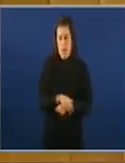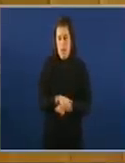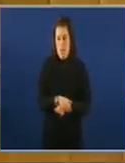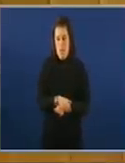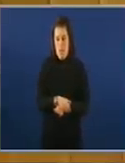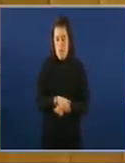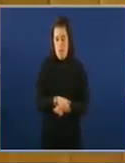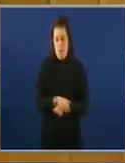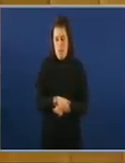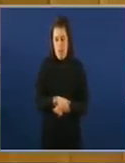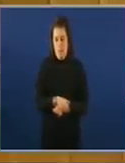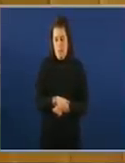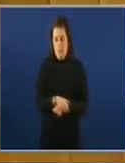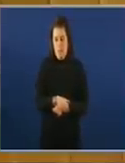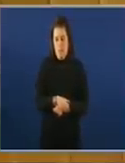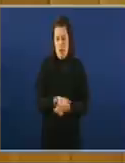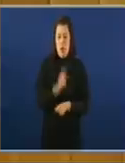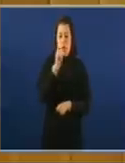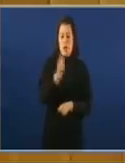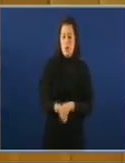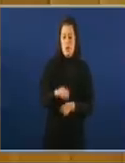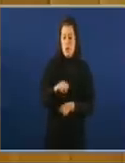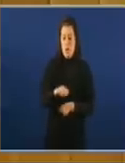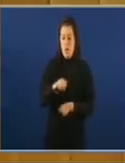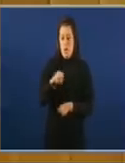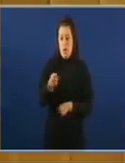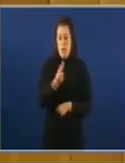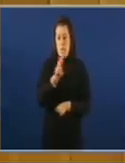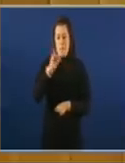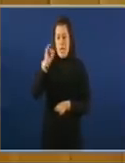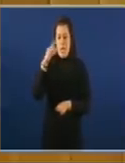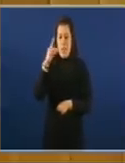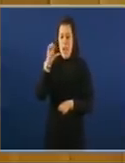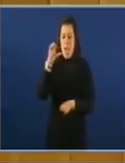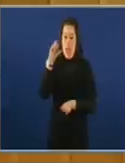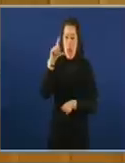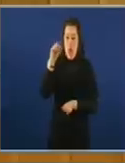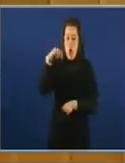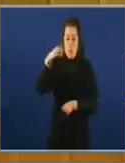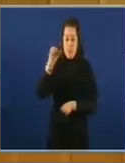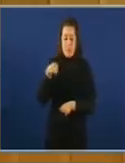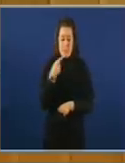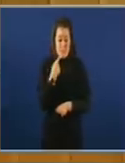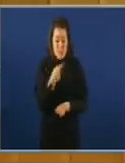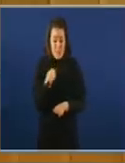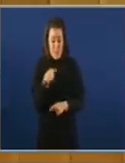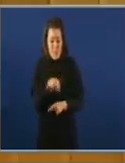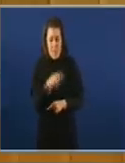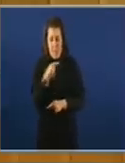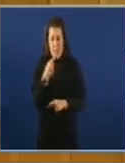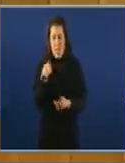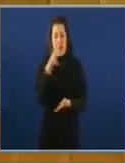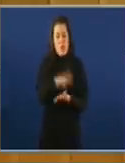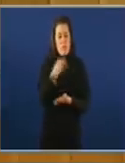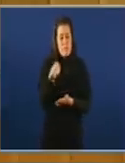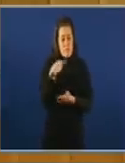Outro suiz Suiz Villagómez Perdón Sin dúda hai en a información elementos veraces que o próprio afectado ha reconocido pero non é menos